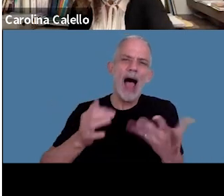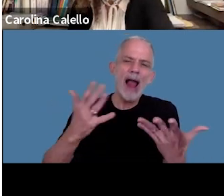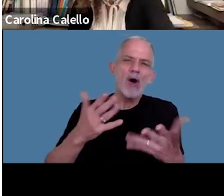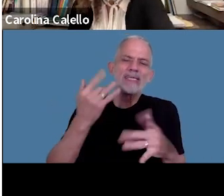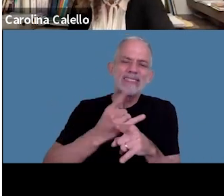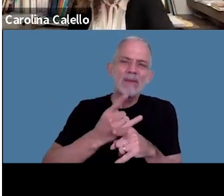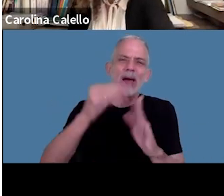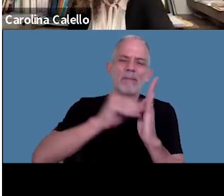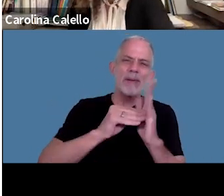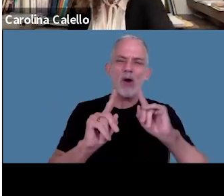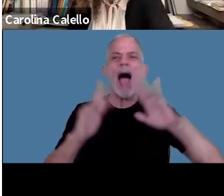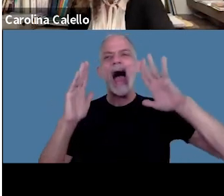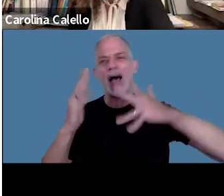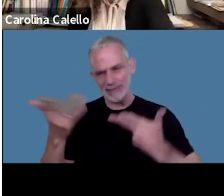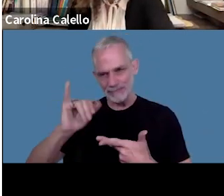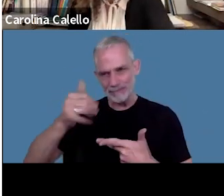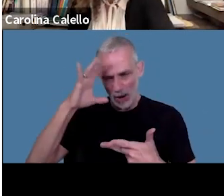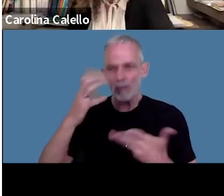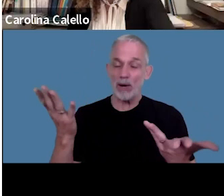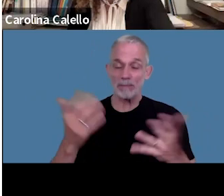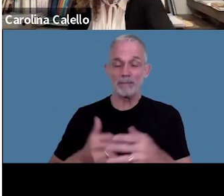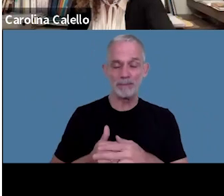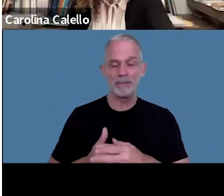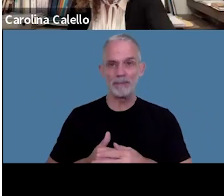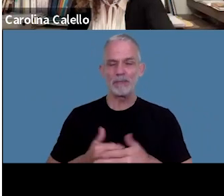aplica claro bueno